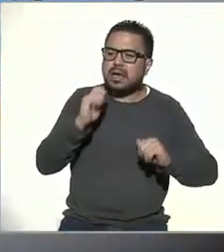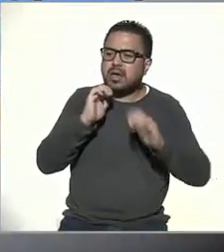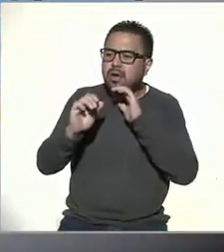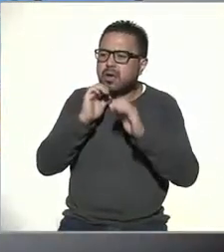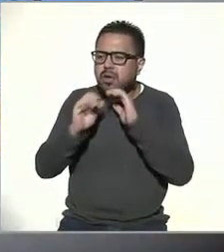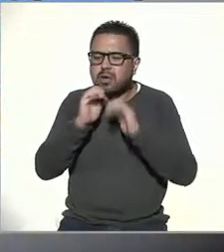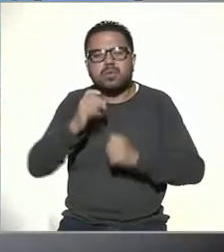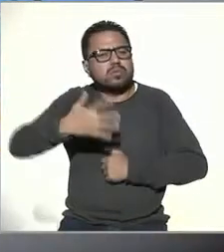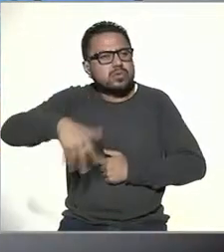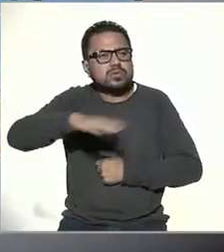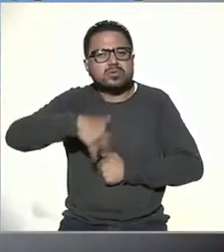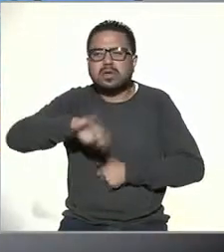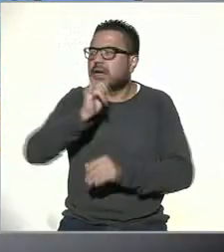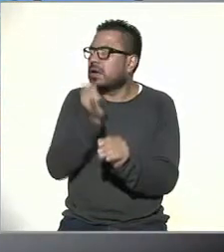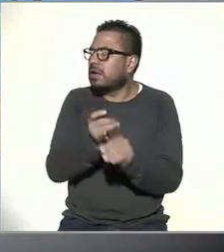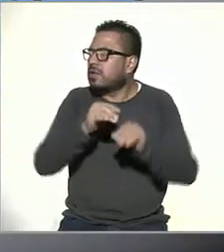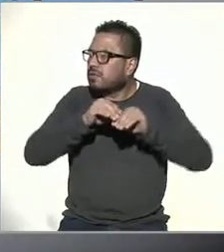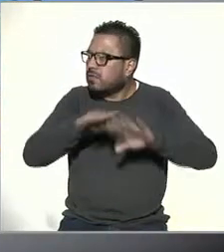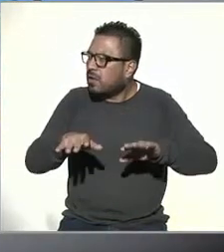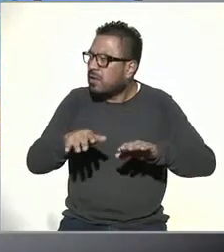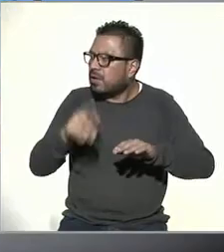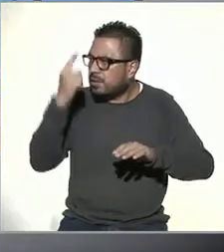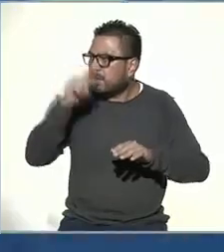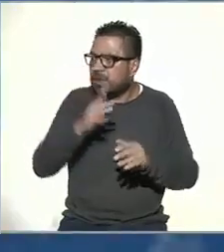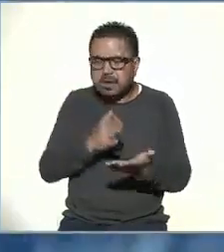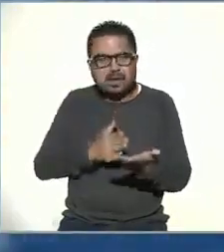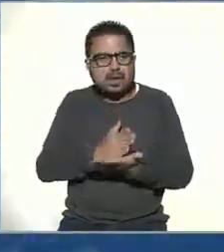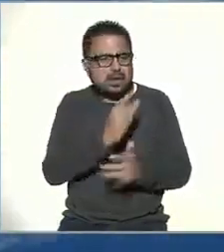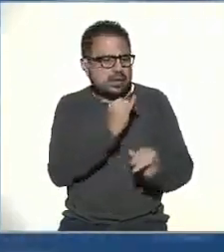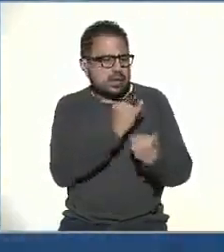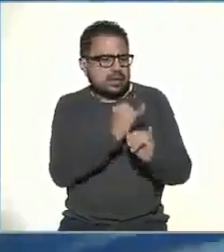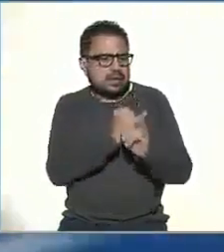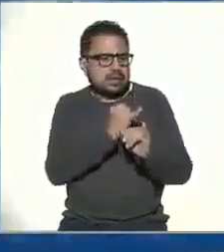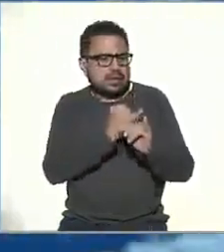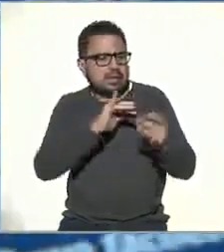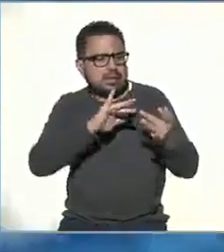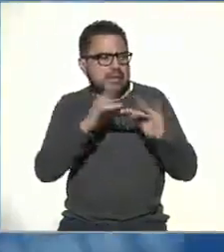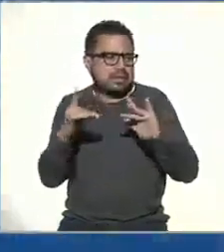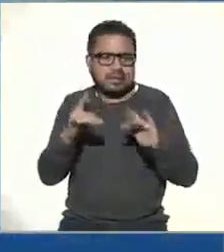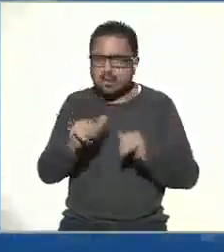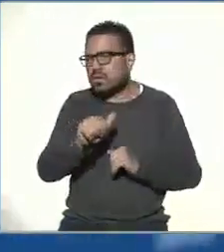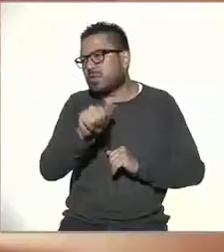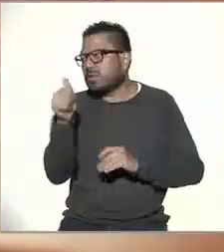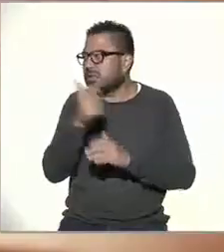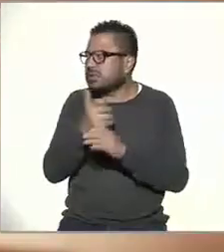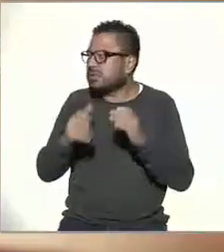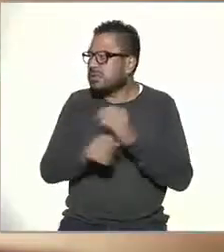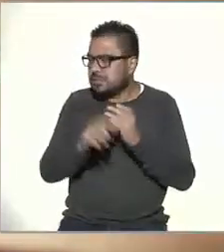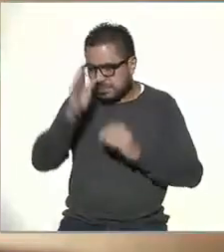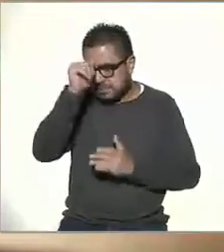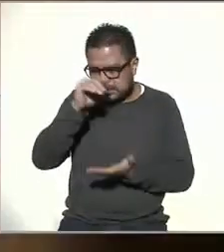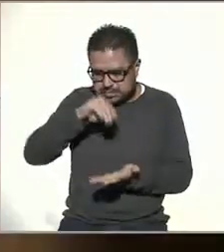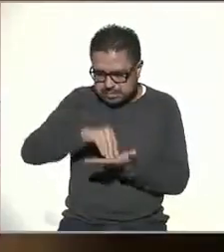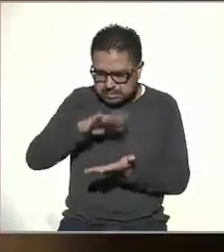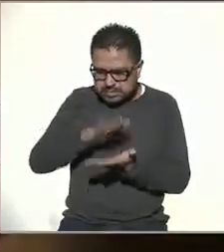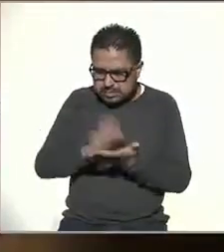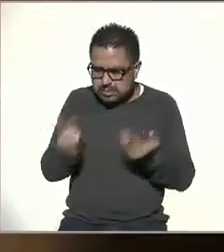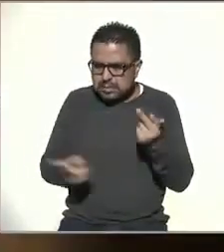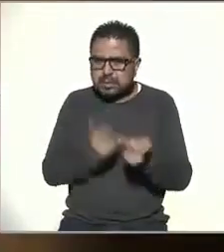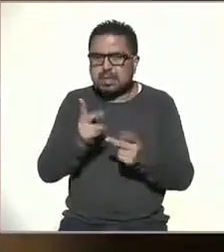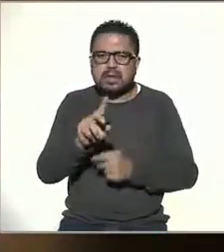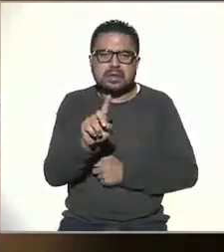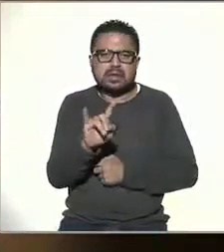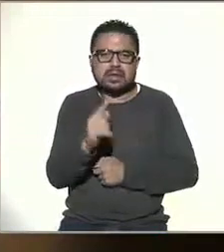buscar información y acceder a redes sociales. Por otra parte, de acuerdo con la encuesta de consumo de medios